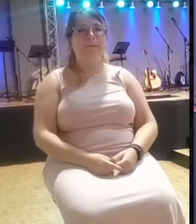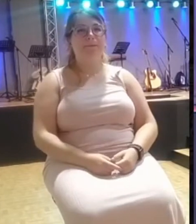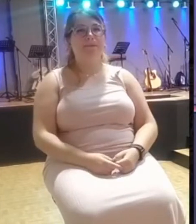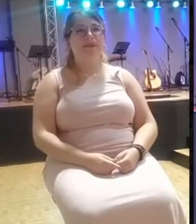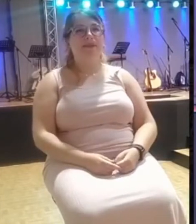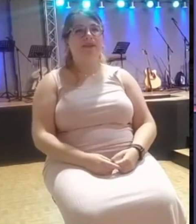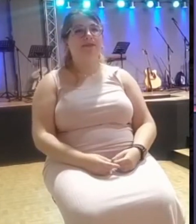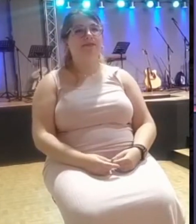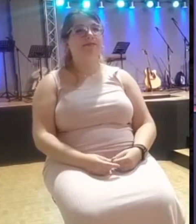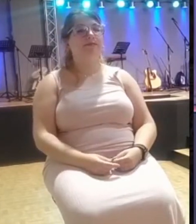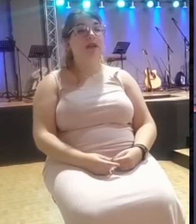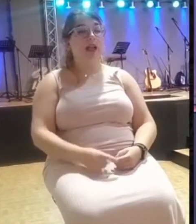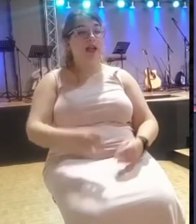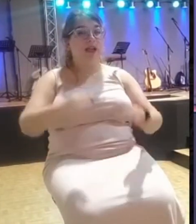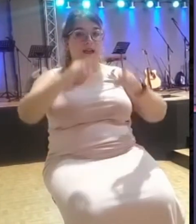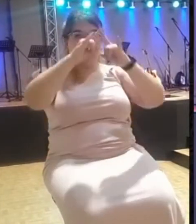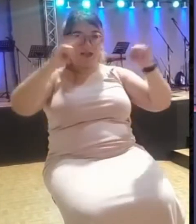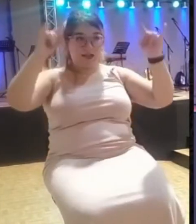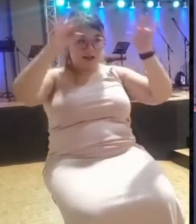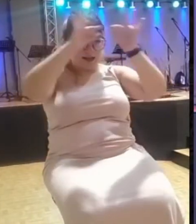decir una cosa, en las campañas de Carlos Anacondia